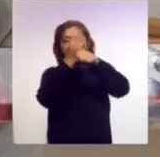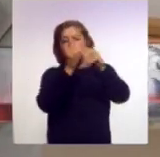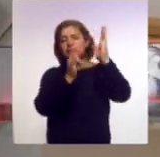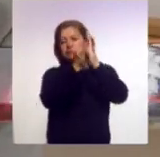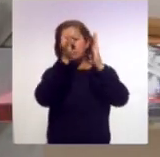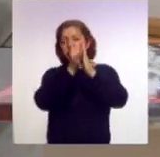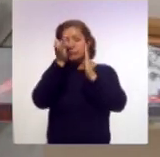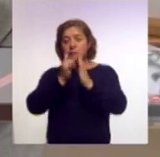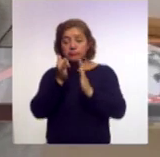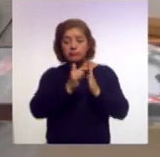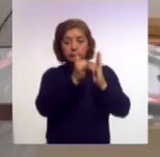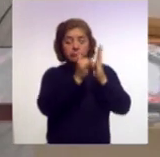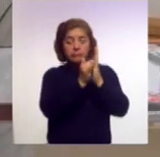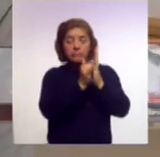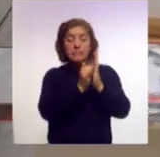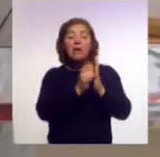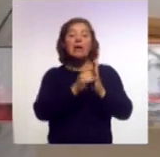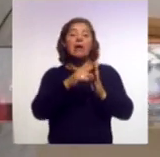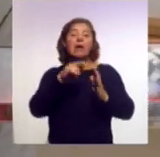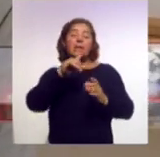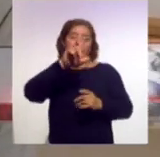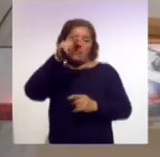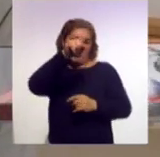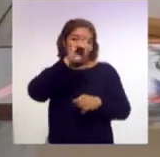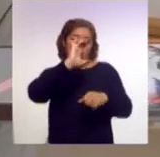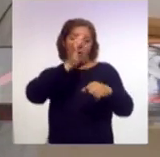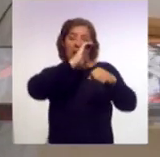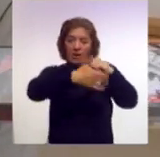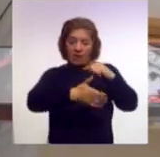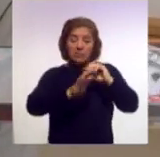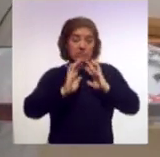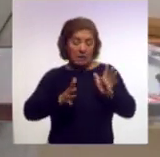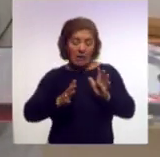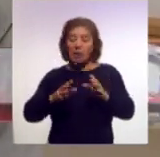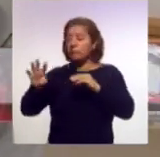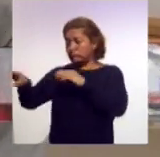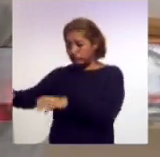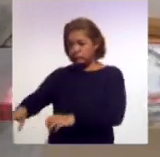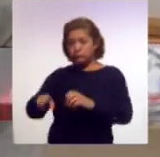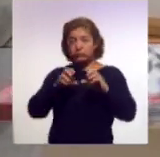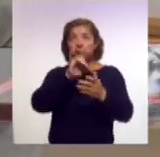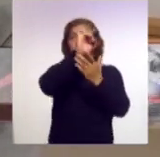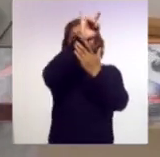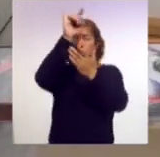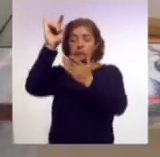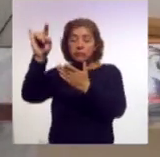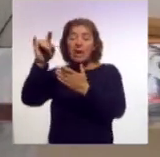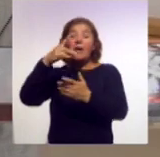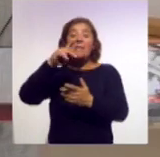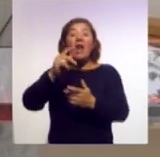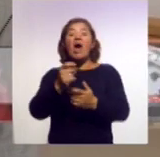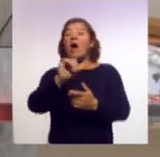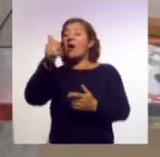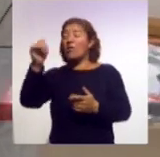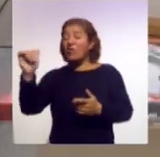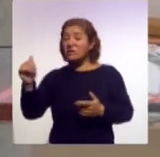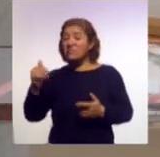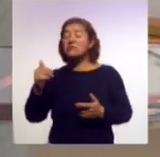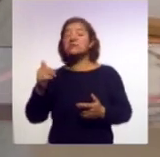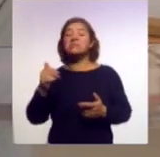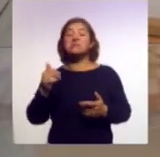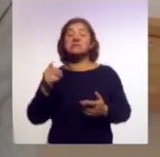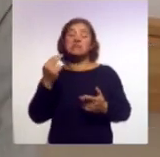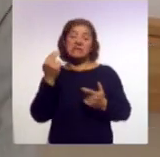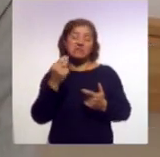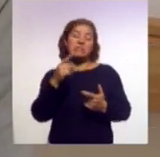que están adosados directamente al muro y que requieren primero la restauración del muro